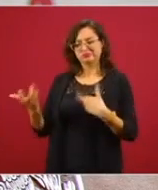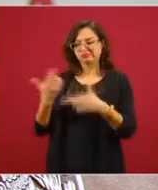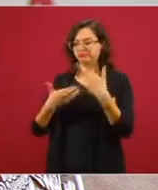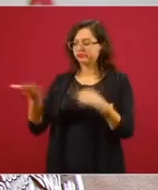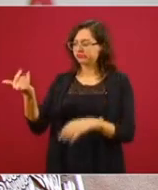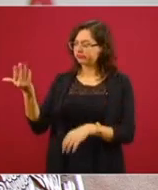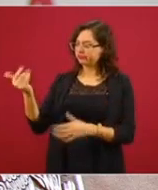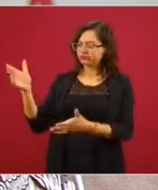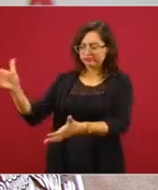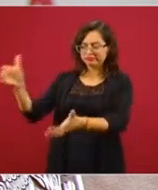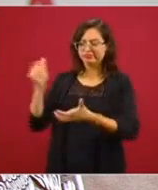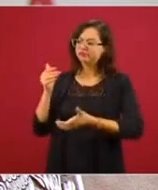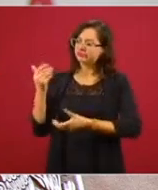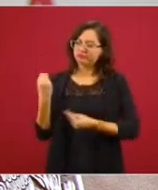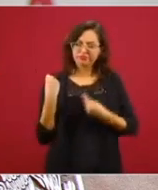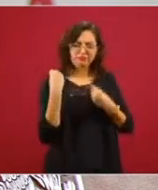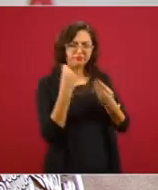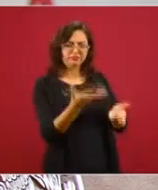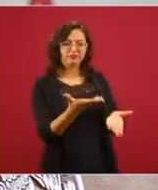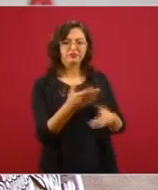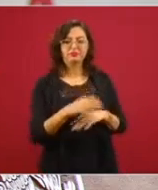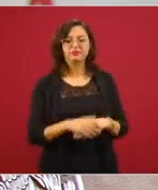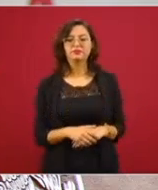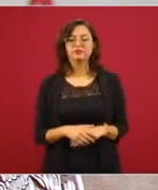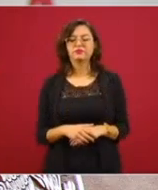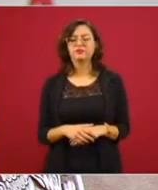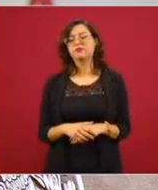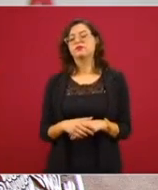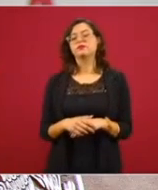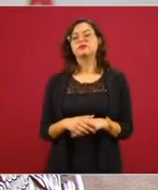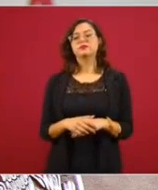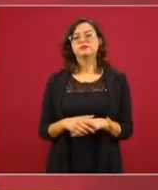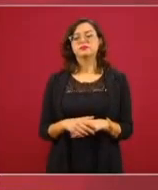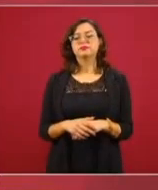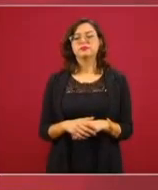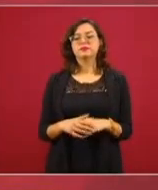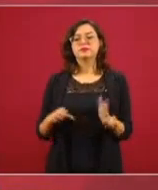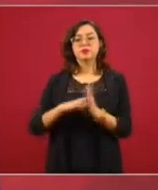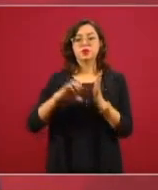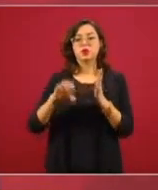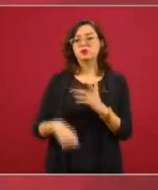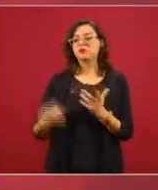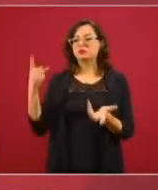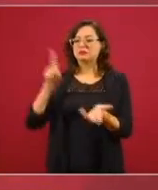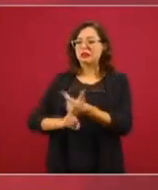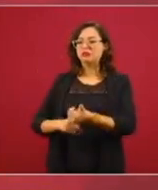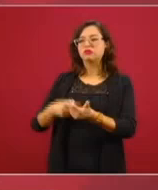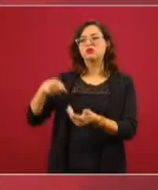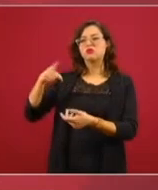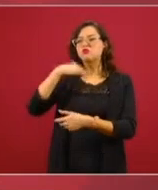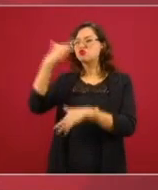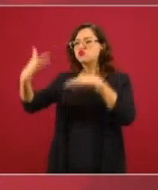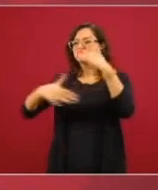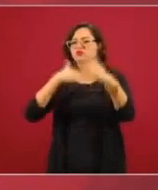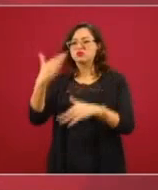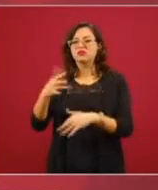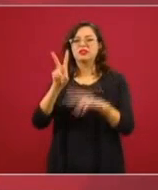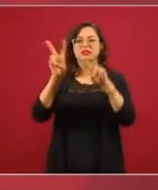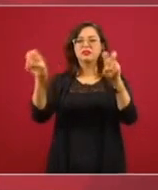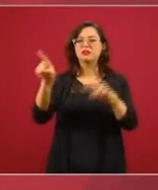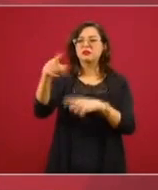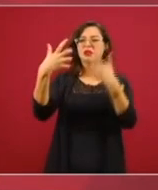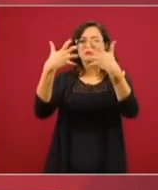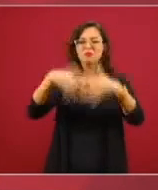En todo este asunto está, por ejemplo, lo de la planta de fertilizante, que se